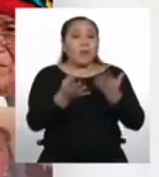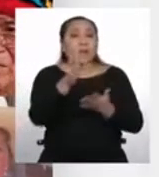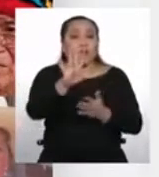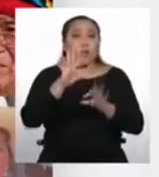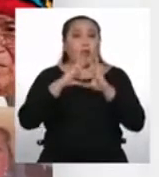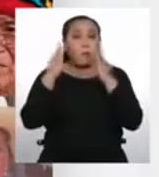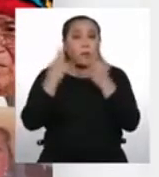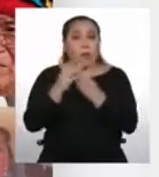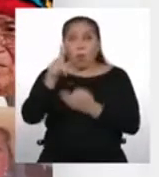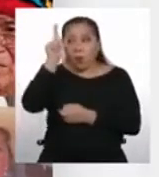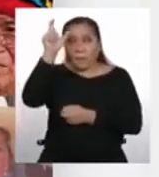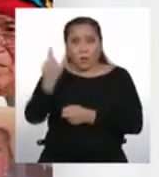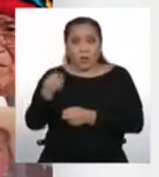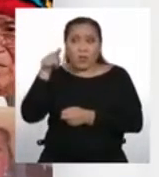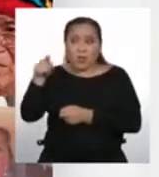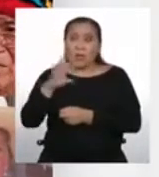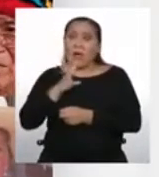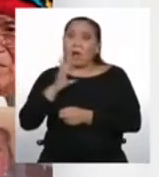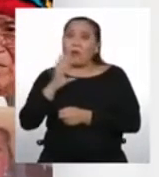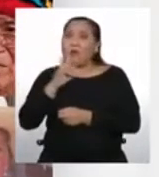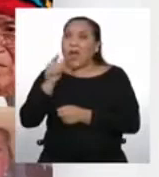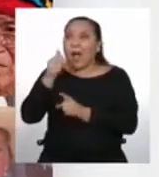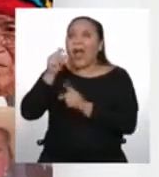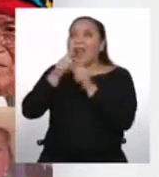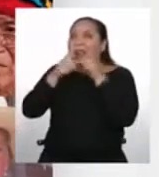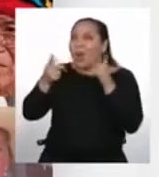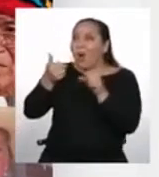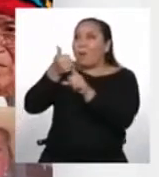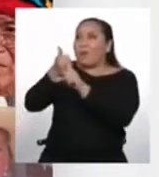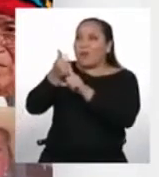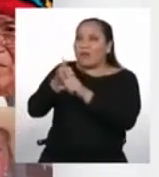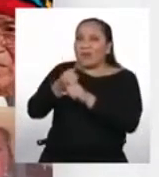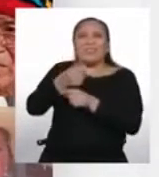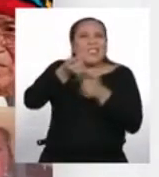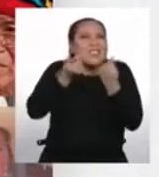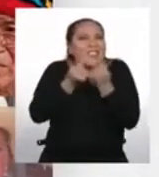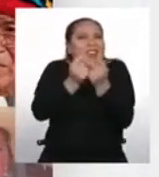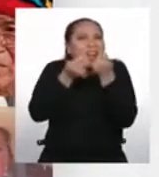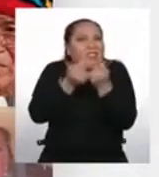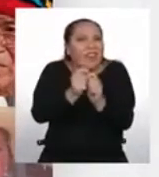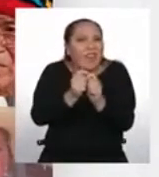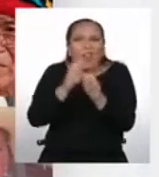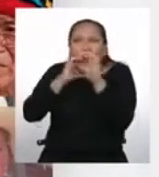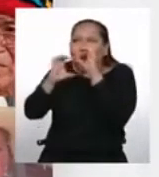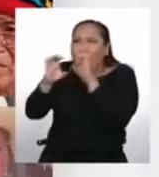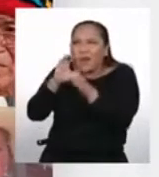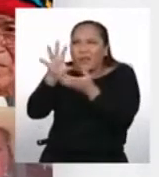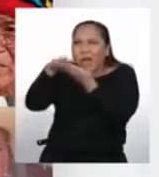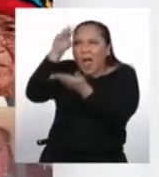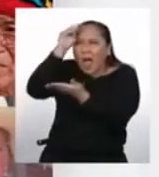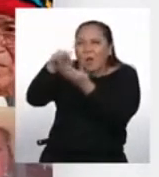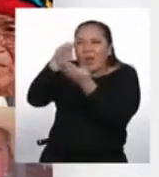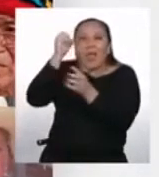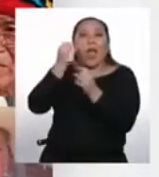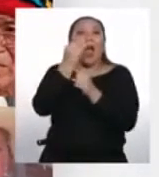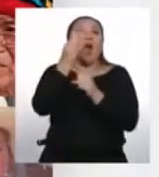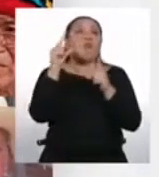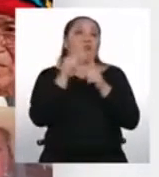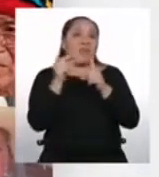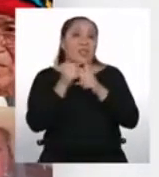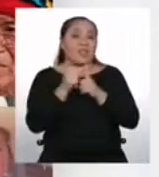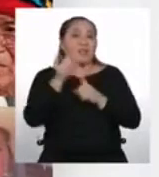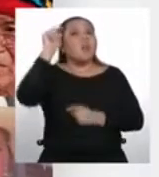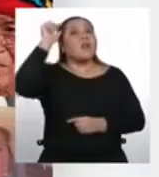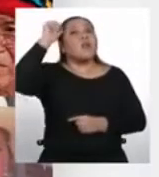familia habla una lengua originaria, intenta conversar con él o ella y aprender algunas palabras. Recuerda que las